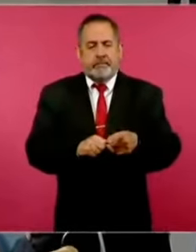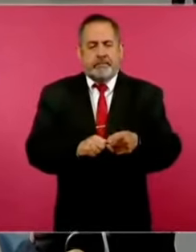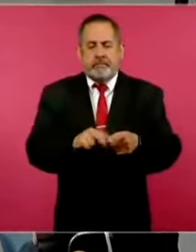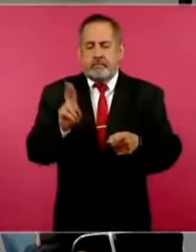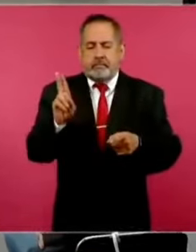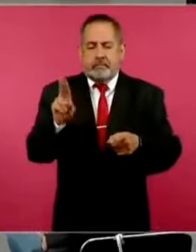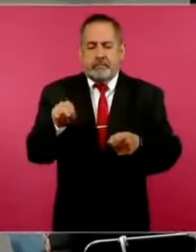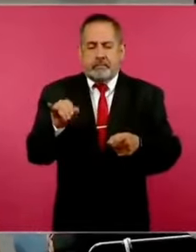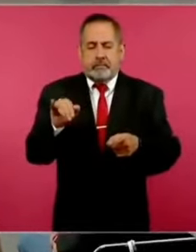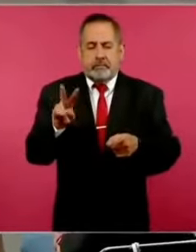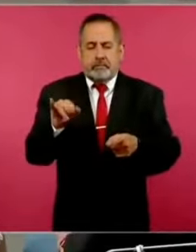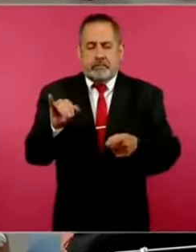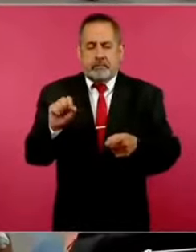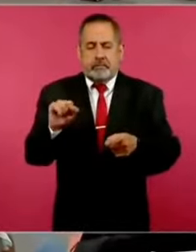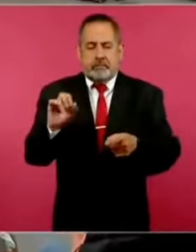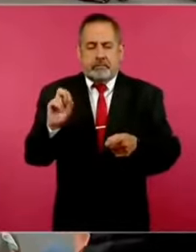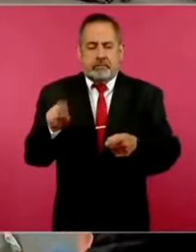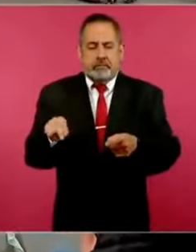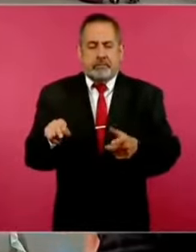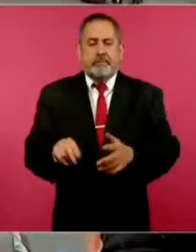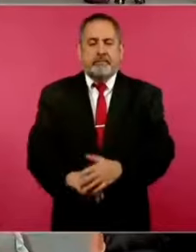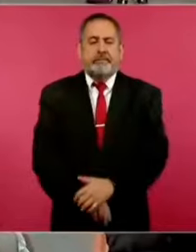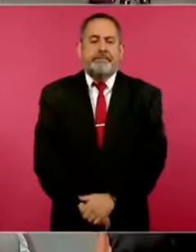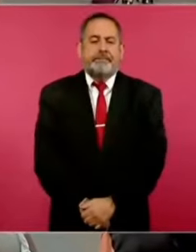Univisión. Sí, aquí está.